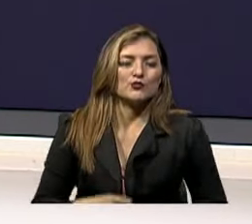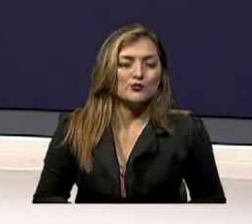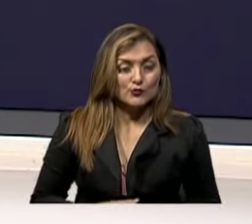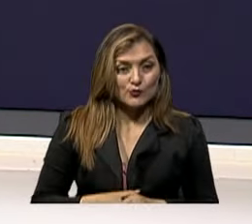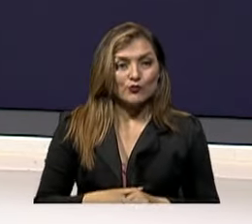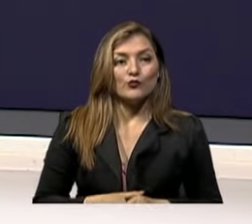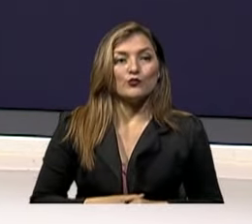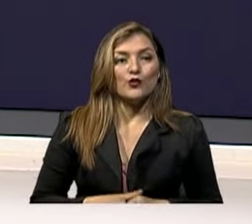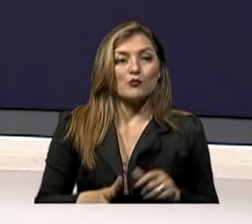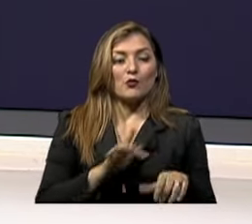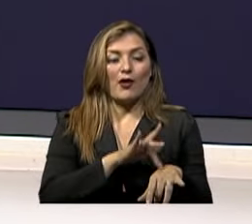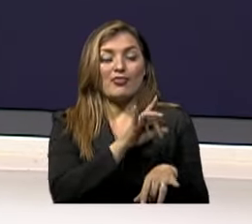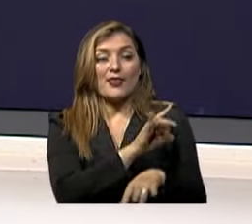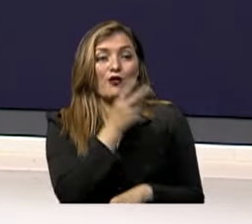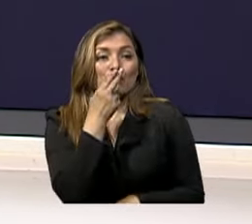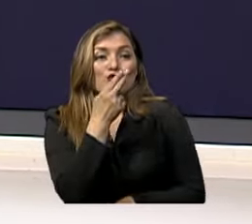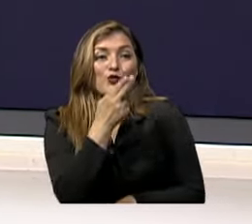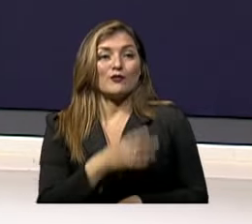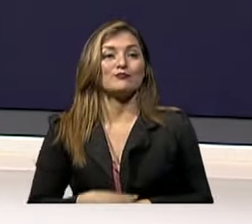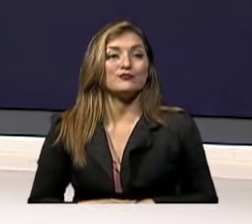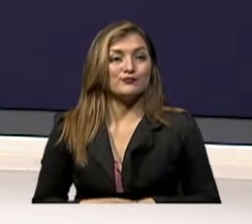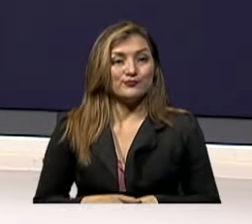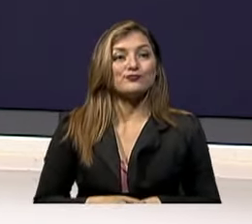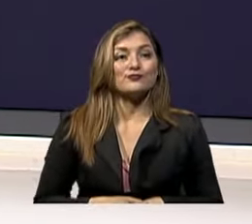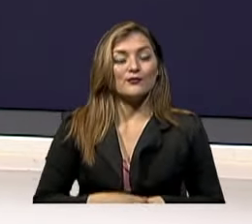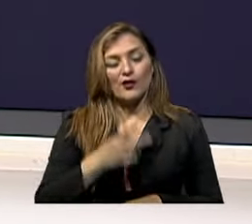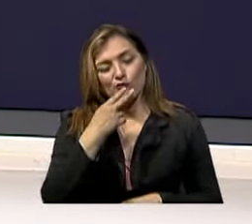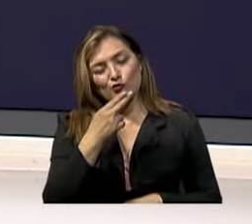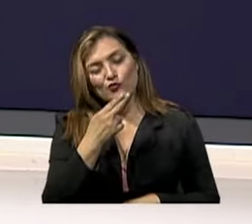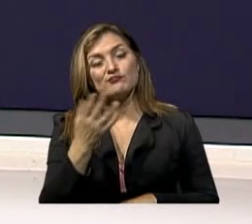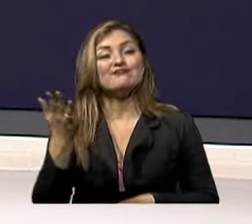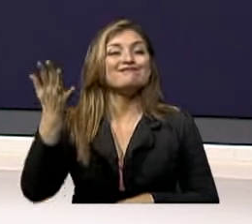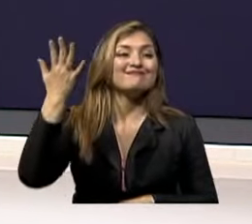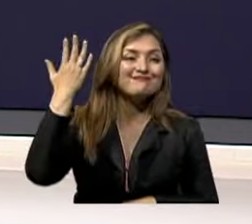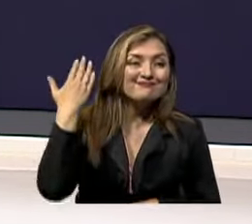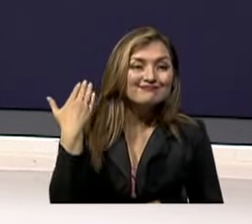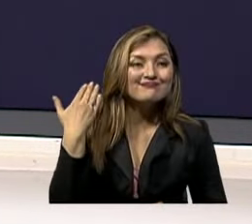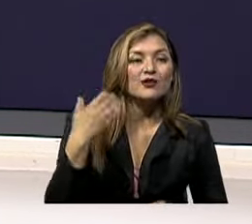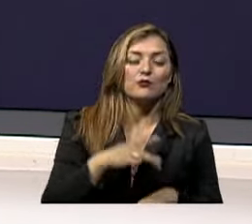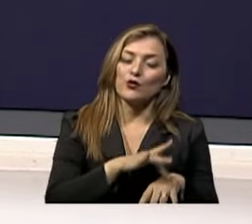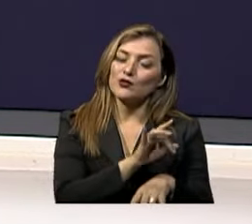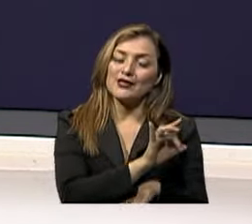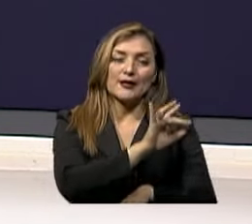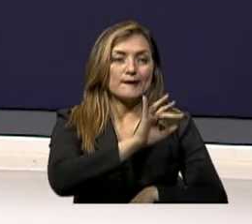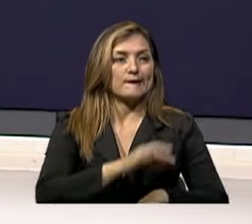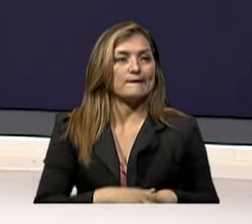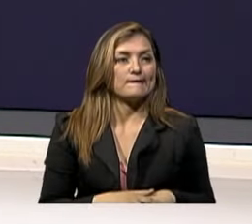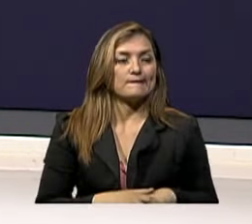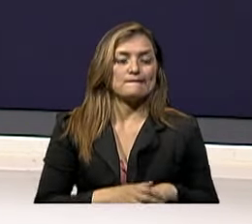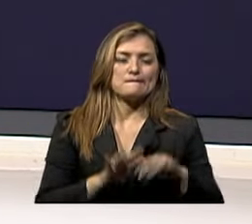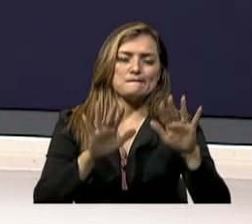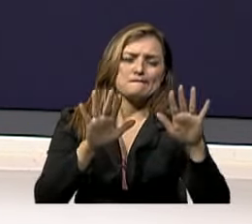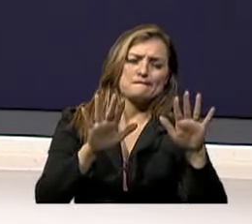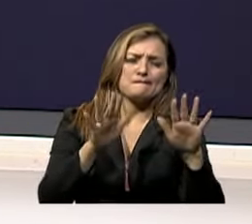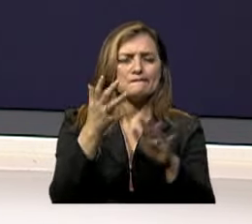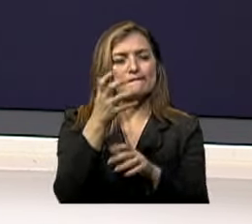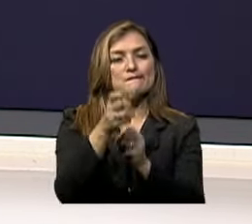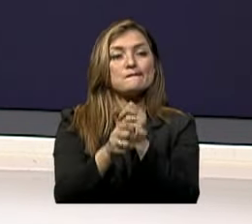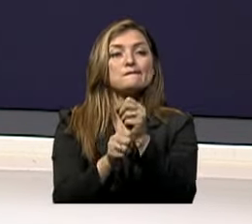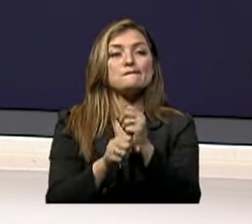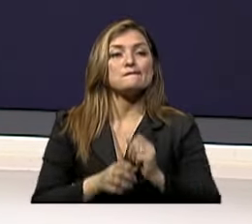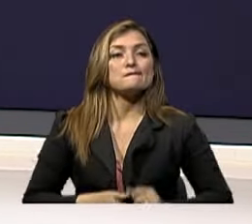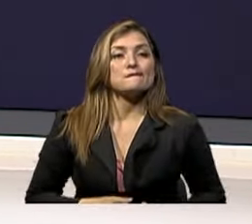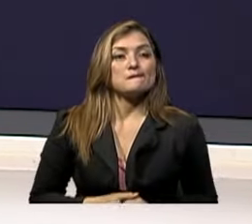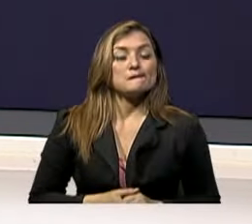personas que han dejado de fumar Es decir, ese fumador que fue fumador, pero que ha dejado de fumar hace tal vez 10 o 15 años